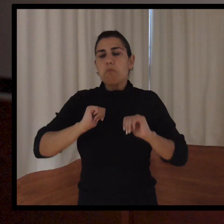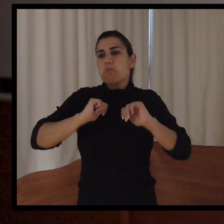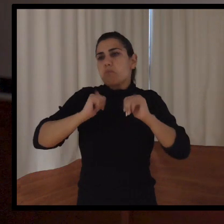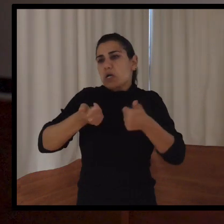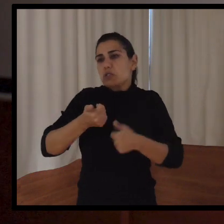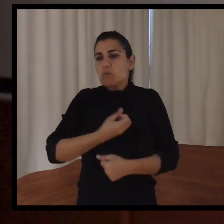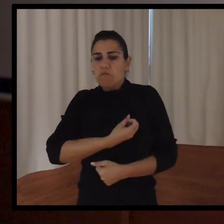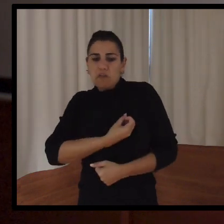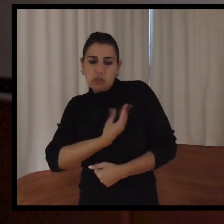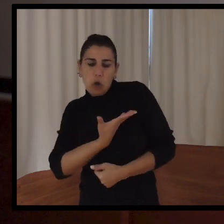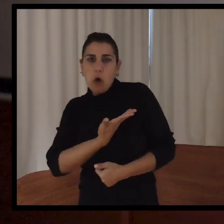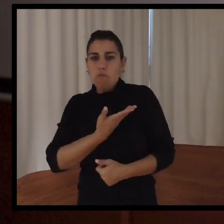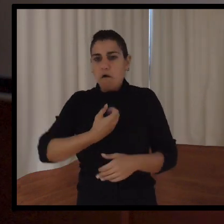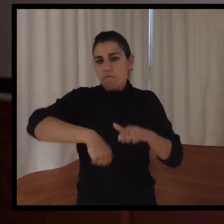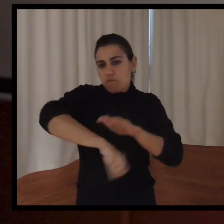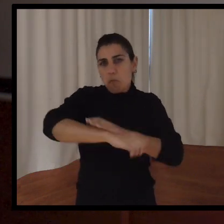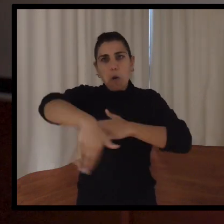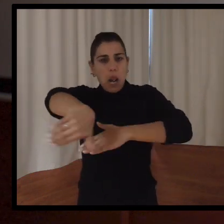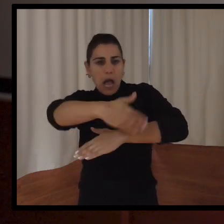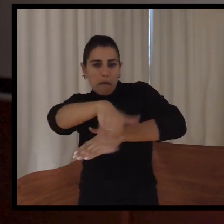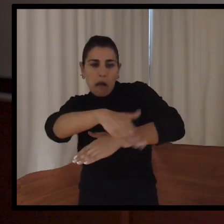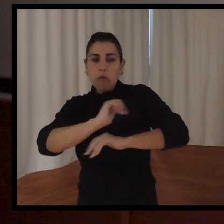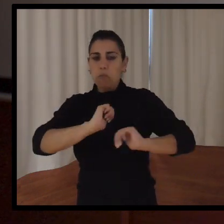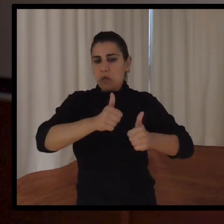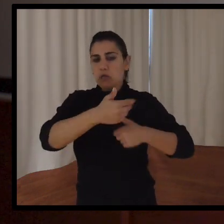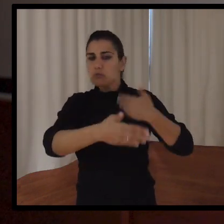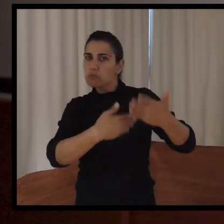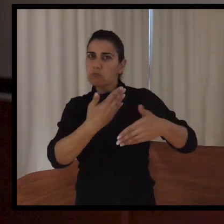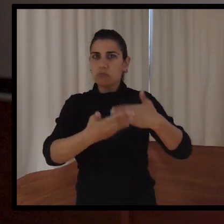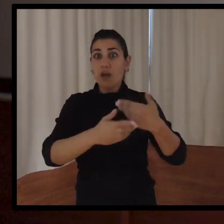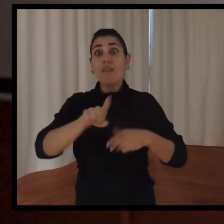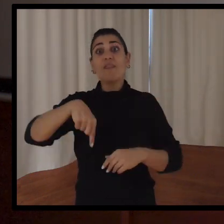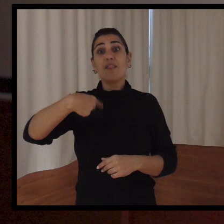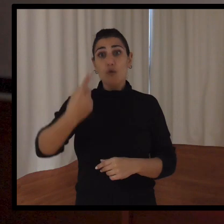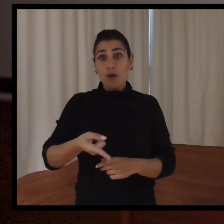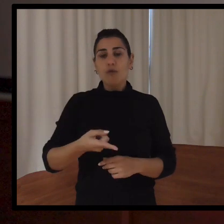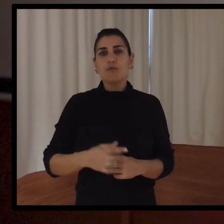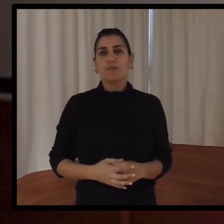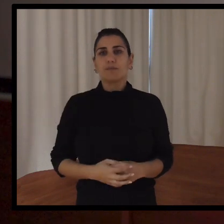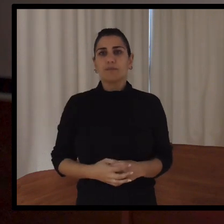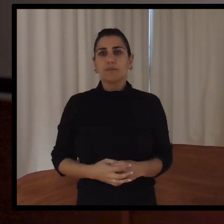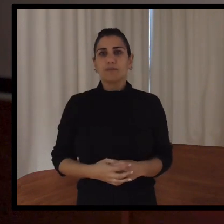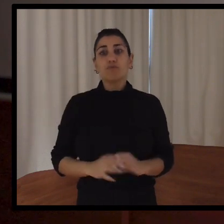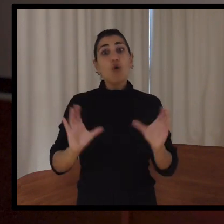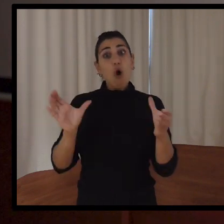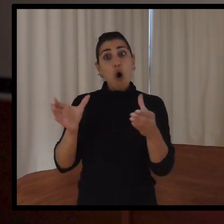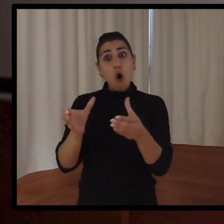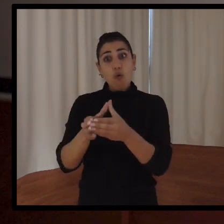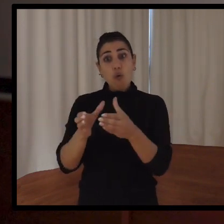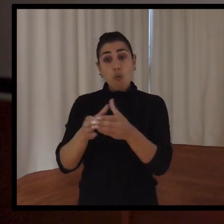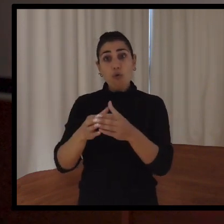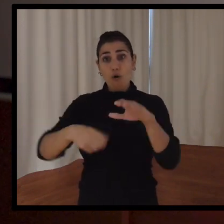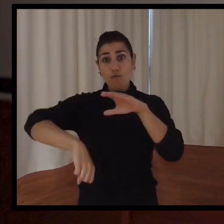en el fútbol. Empecé en la calle jugando. Luego, pues, ya me fui a un equipo de futbol